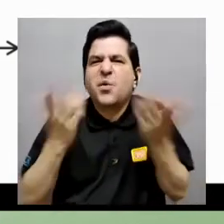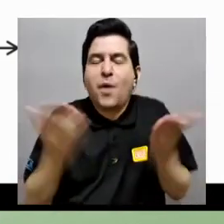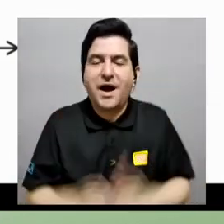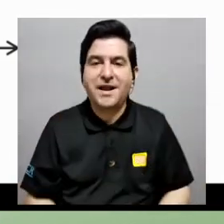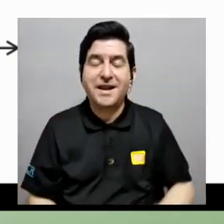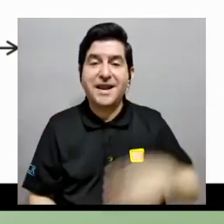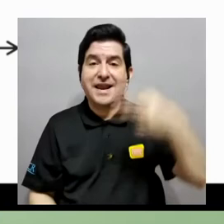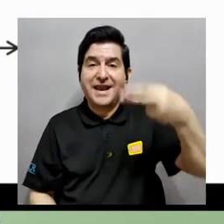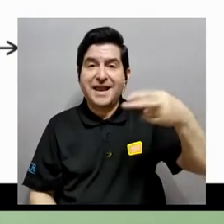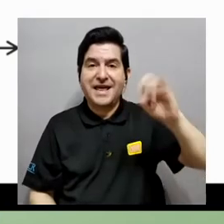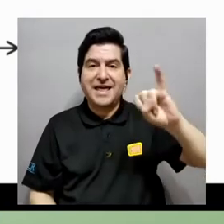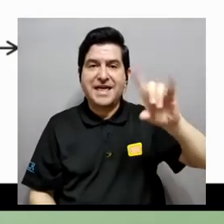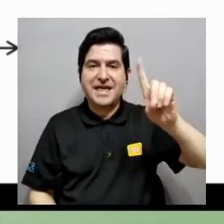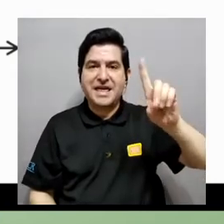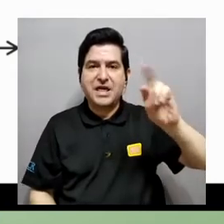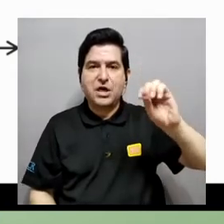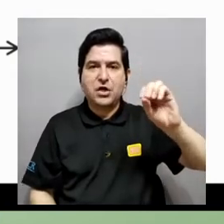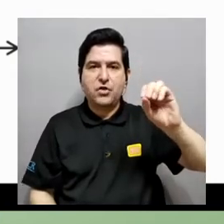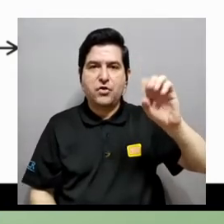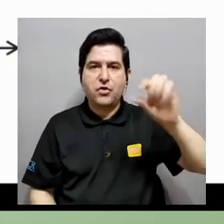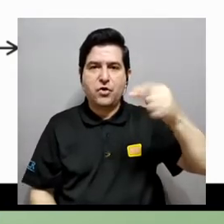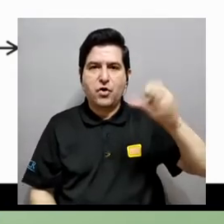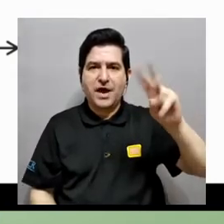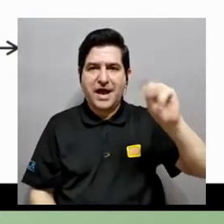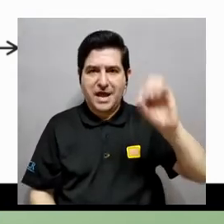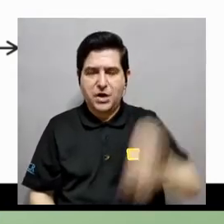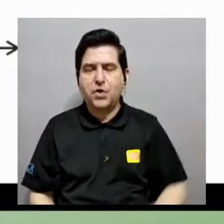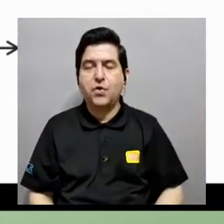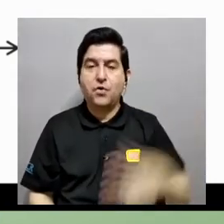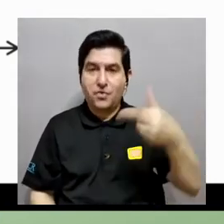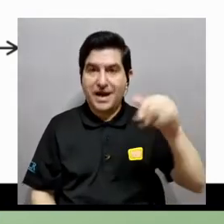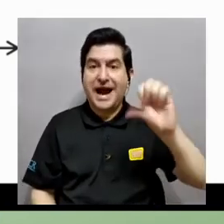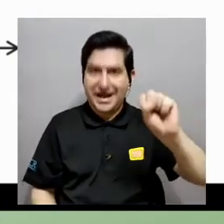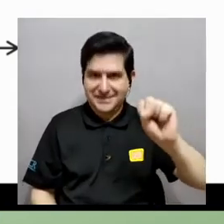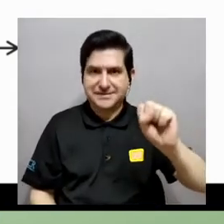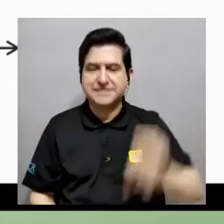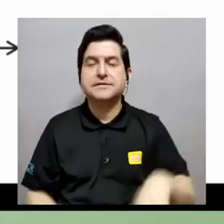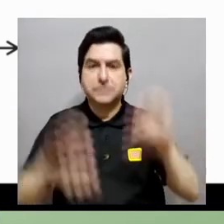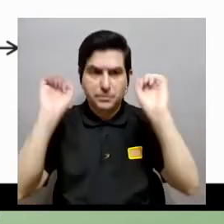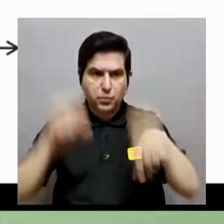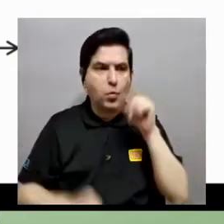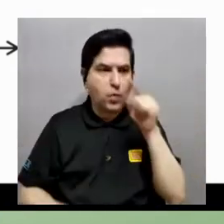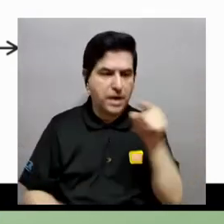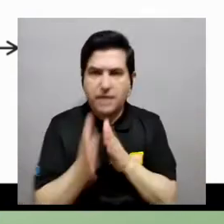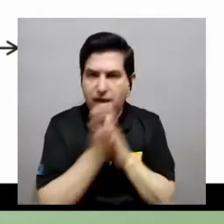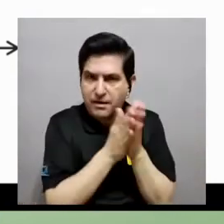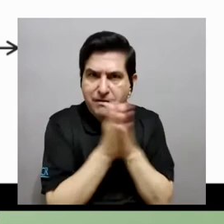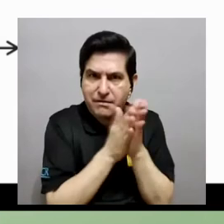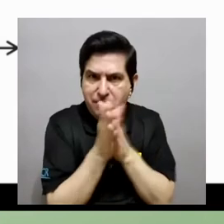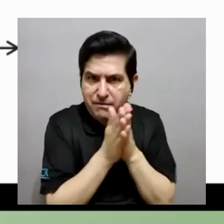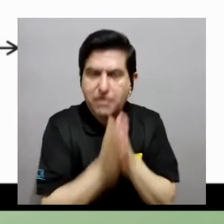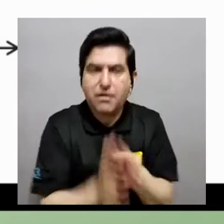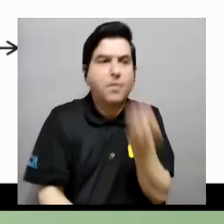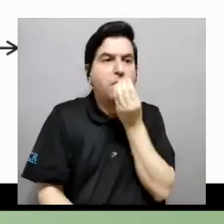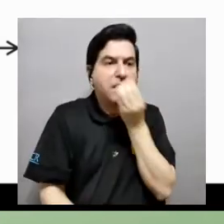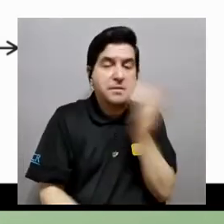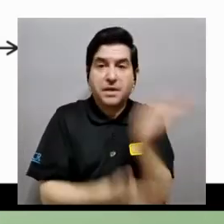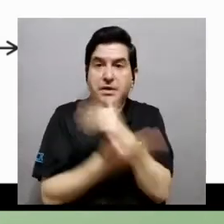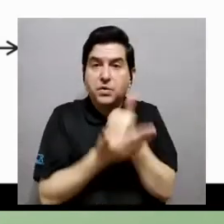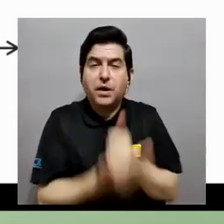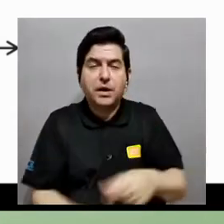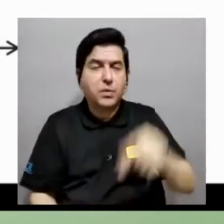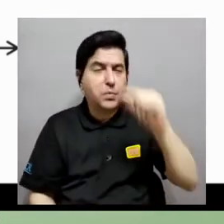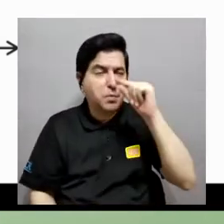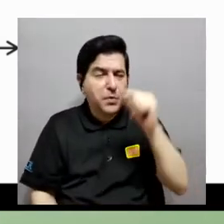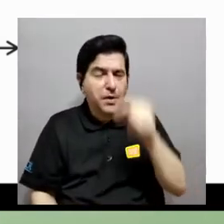el hidrógeno. El hidrógeno gaseoso puede ser una fuente de alimento para algunos microorganismos. De hecho, algunos de